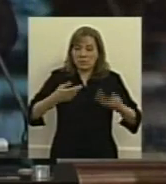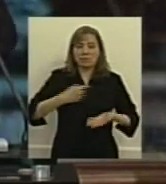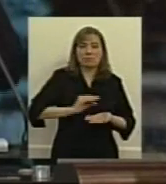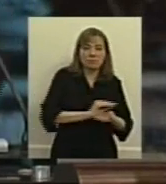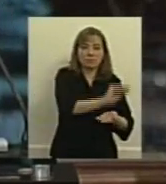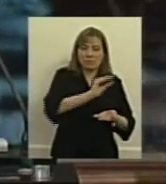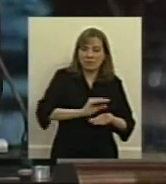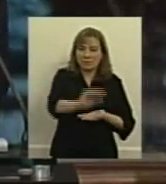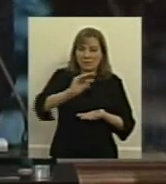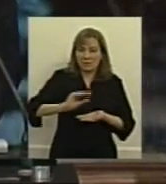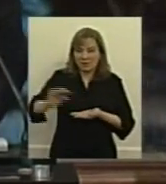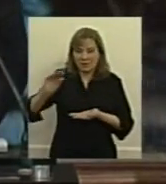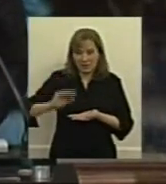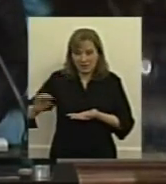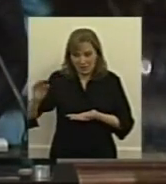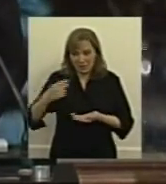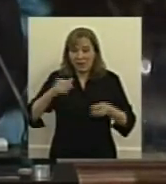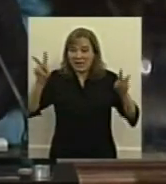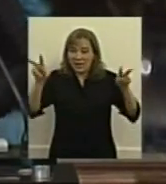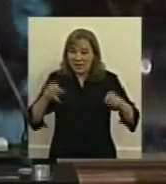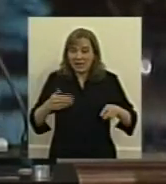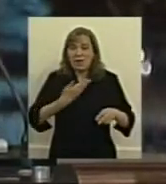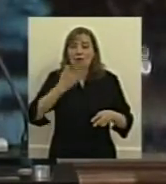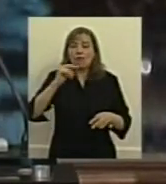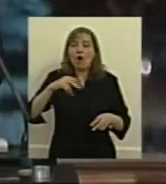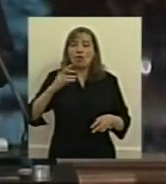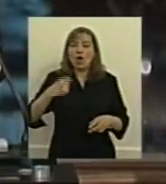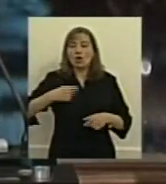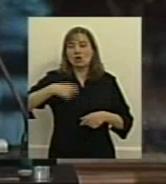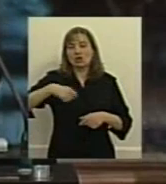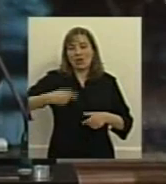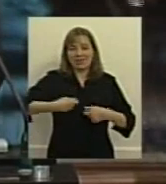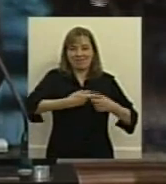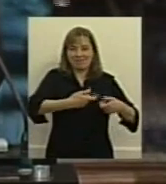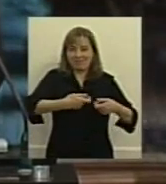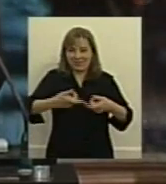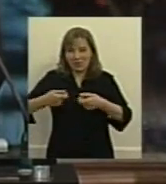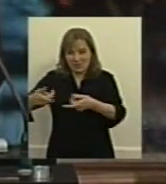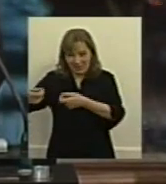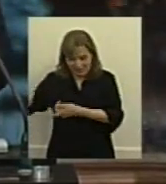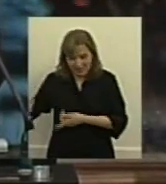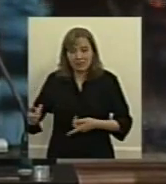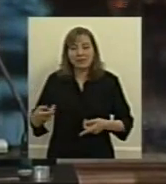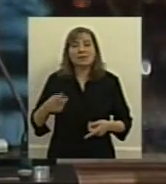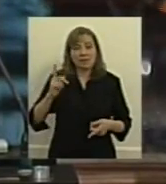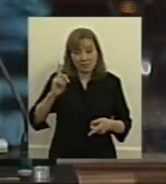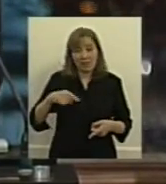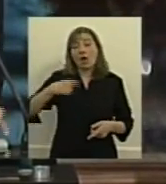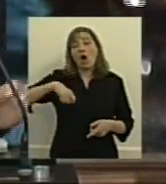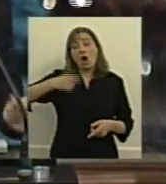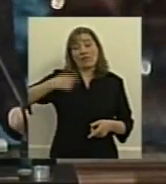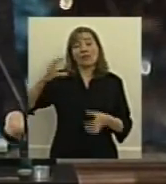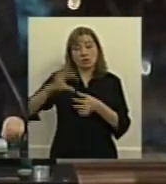en lo que hace la evolución de la recaudación destinada al fondo solidario de redistribución que es un aporte que hacen también y que es de las obras